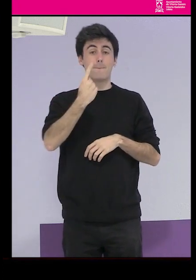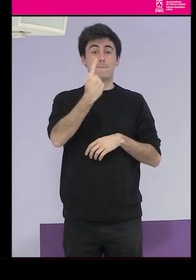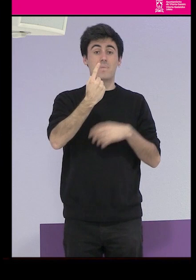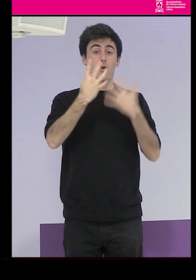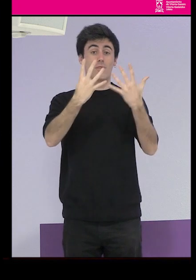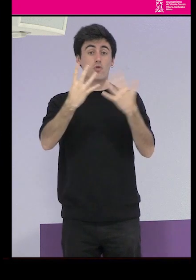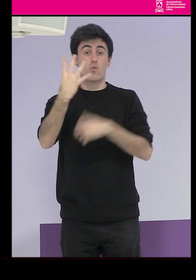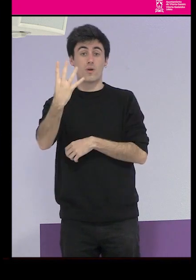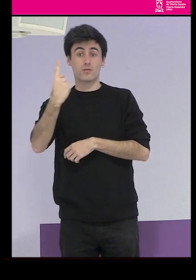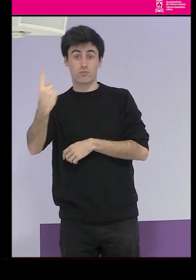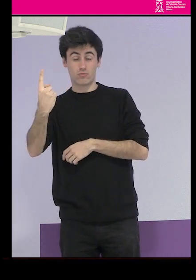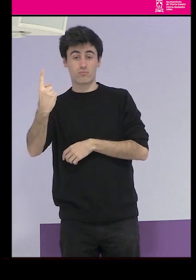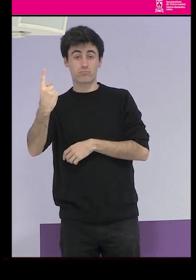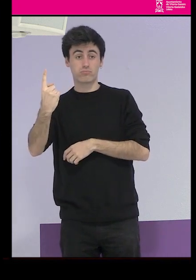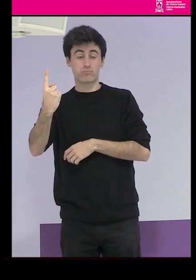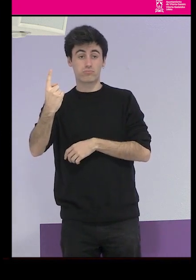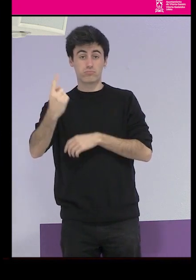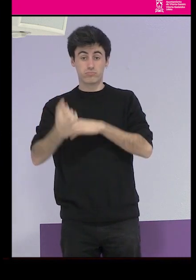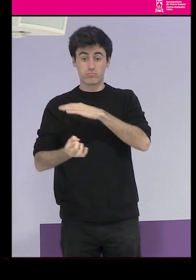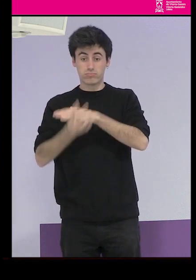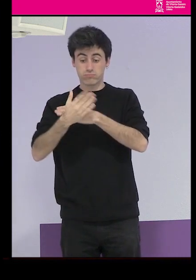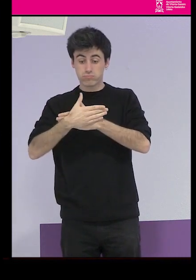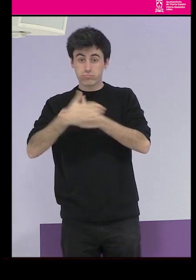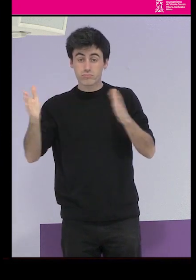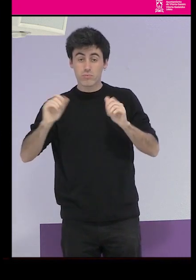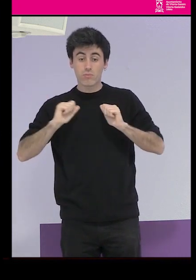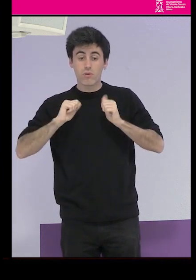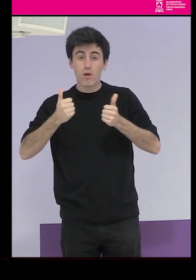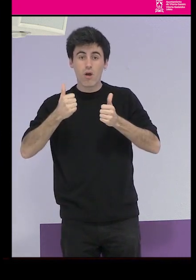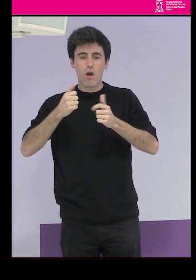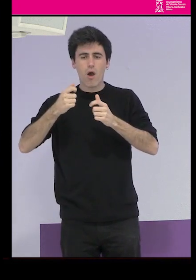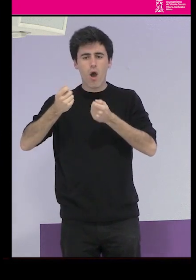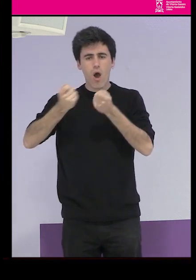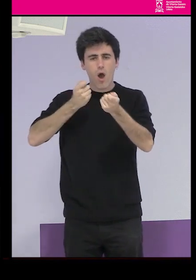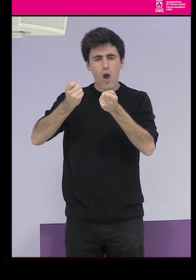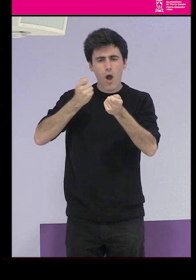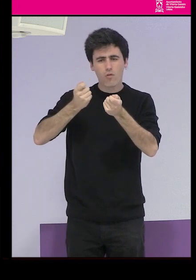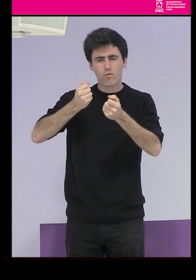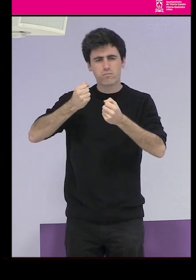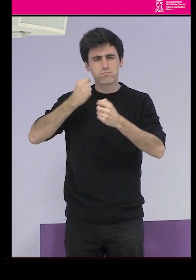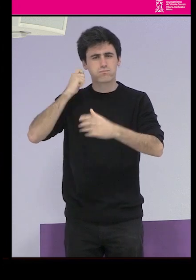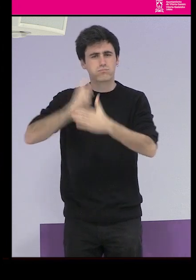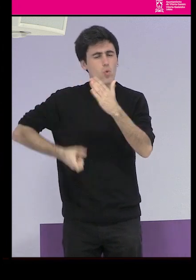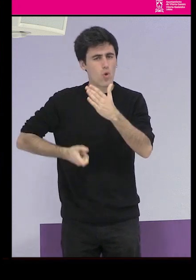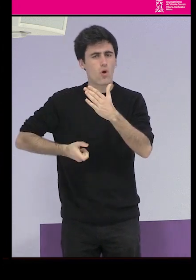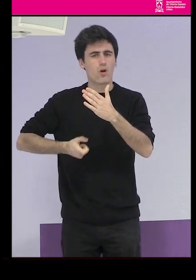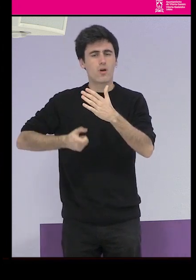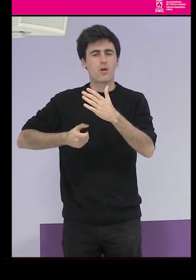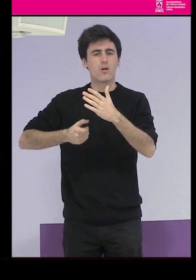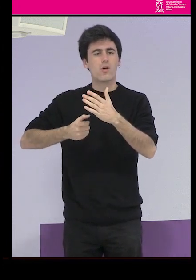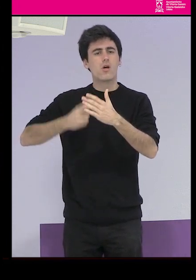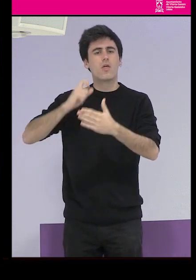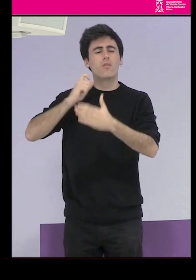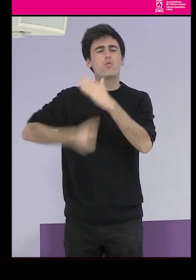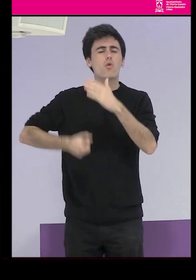empezó a ejercer un control férreo sobre las ideas, las